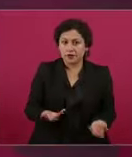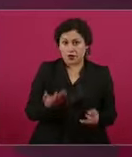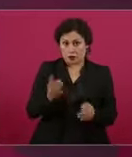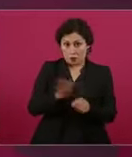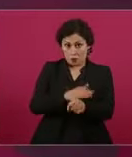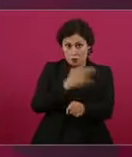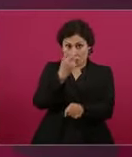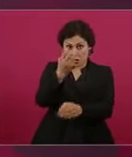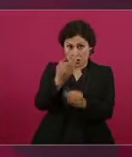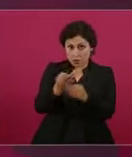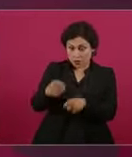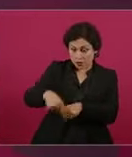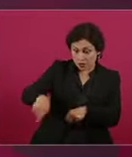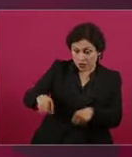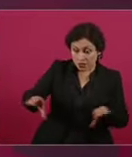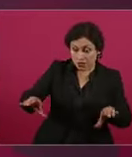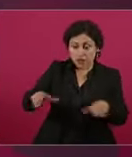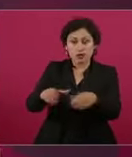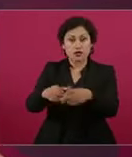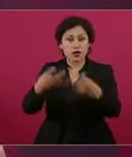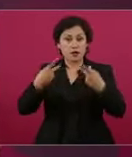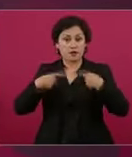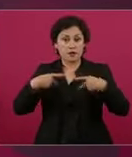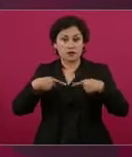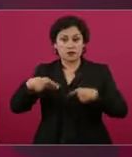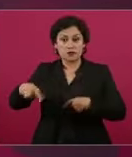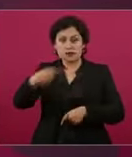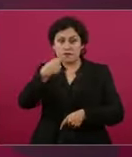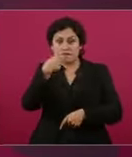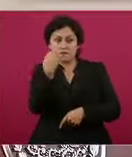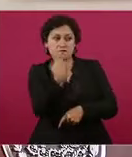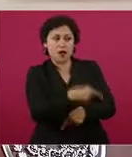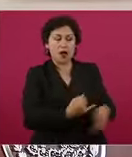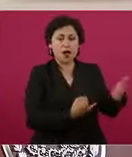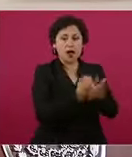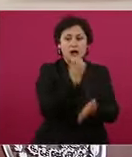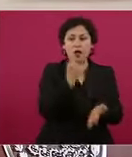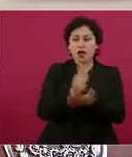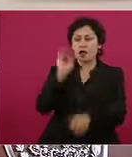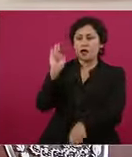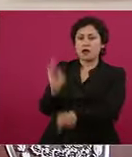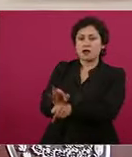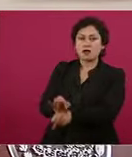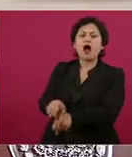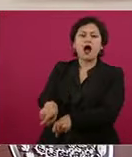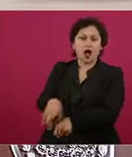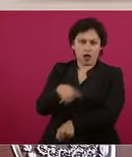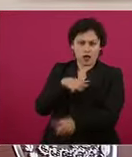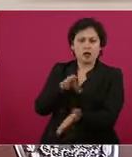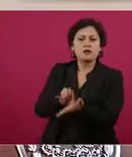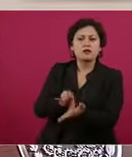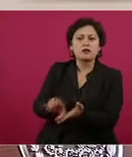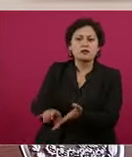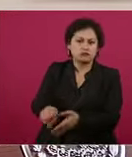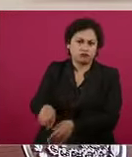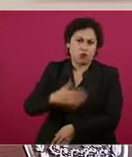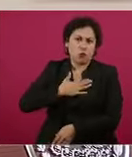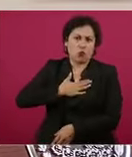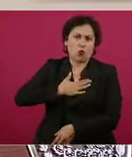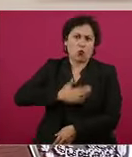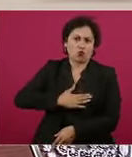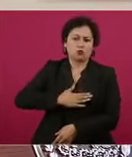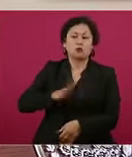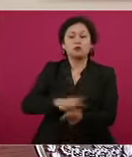porción de lo que por justicia les corresponde y estoy muy contento, porque además